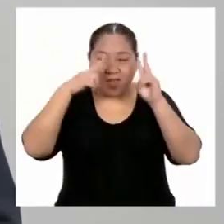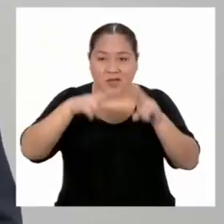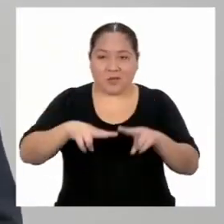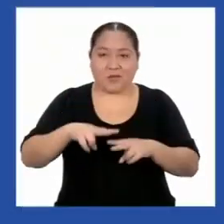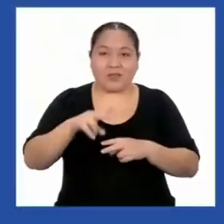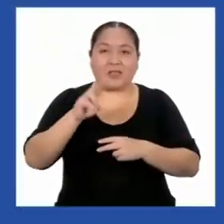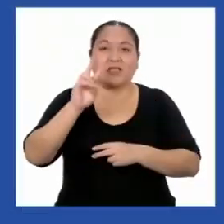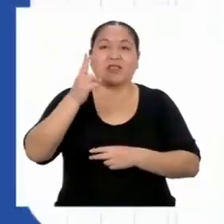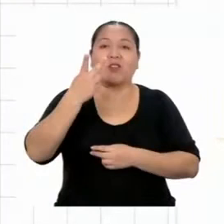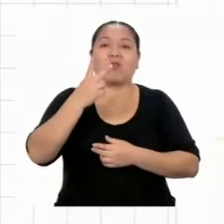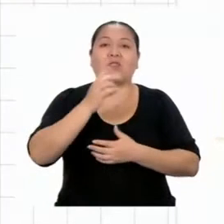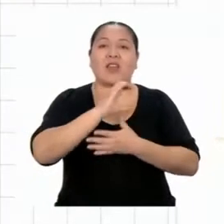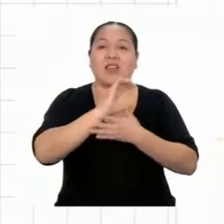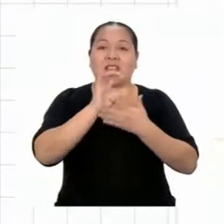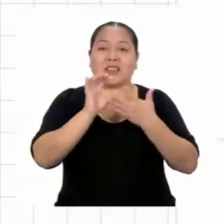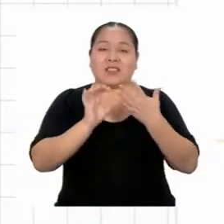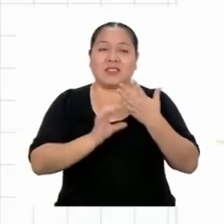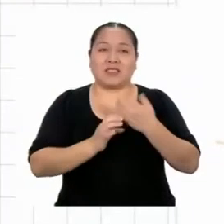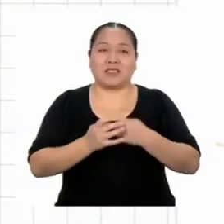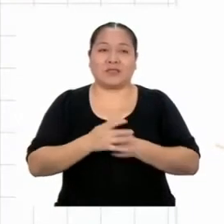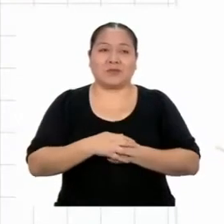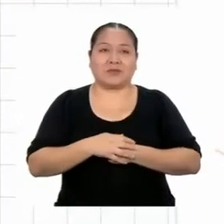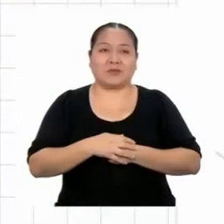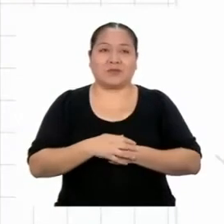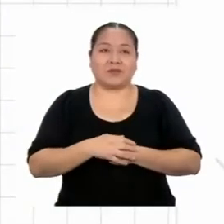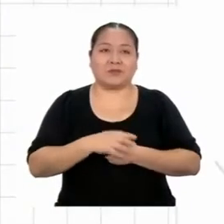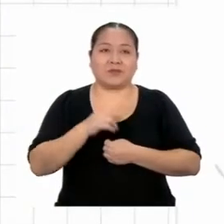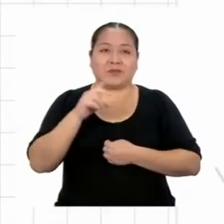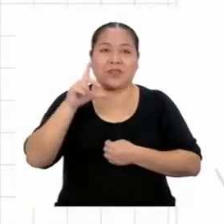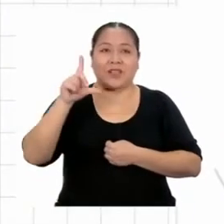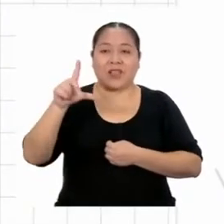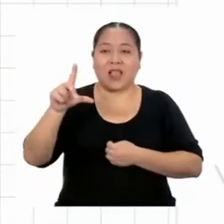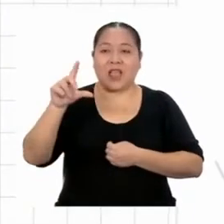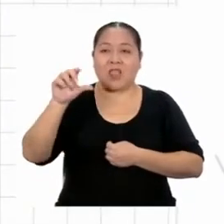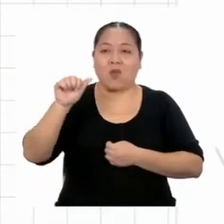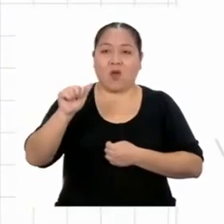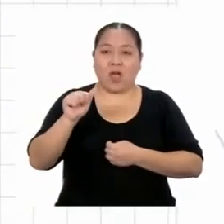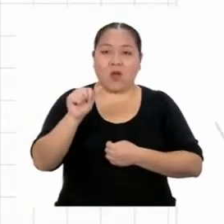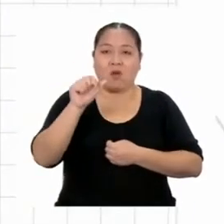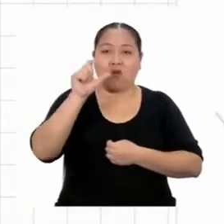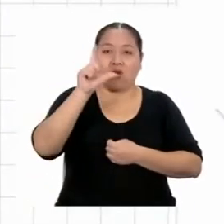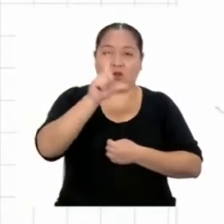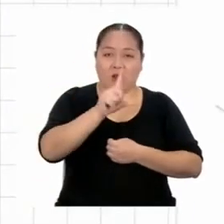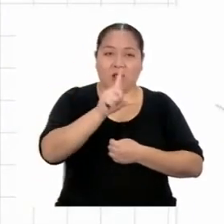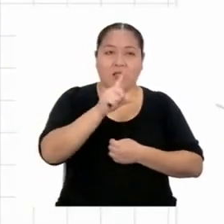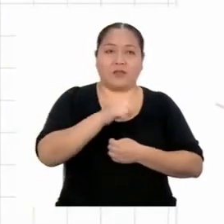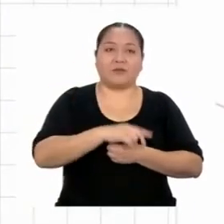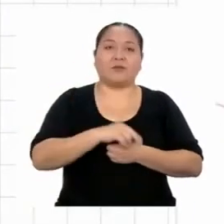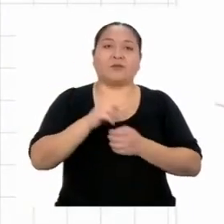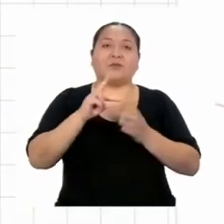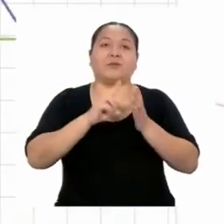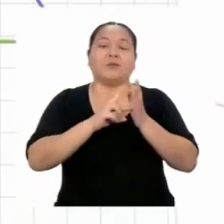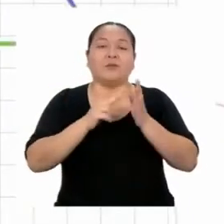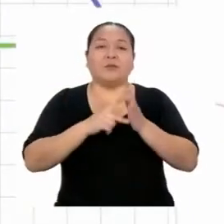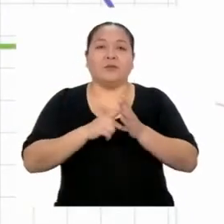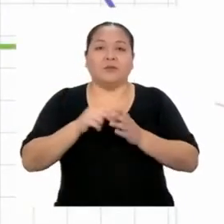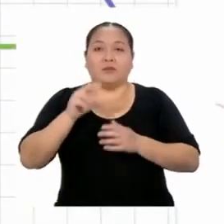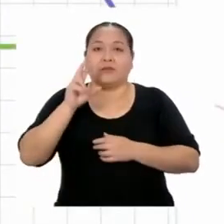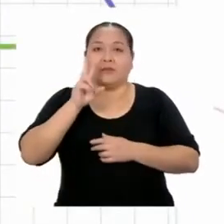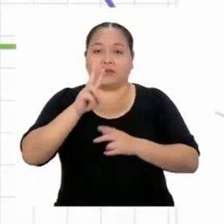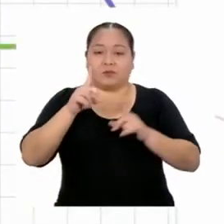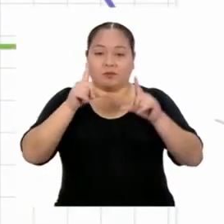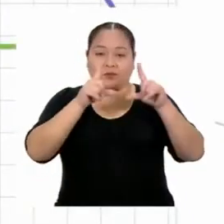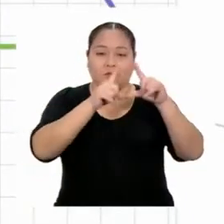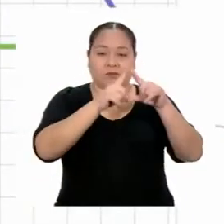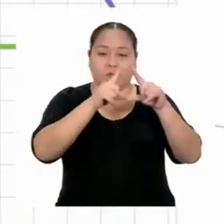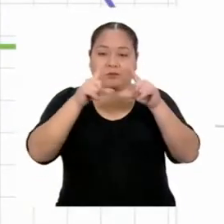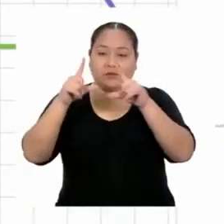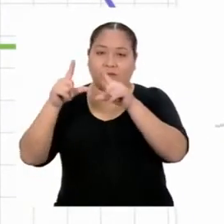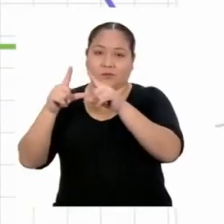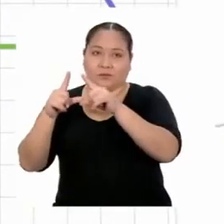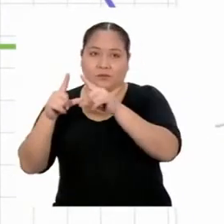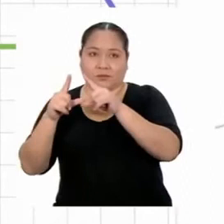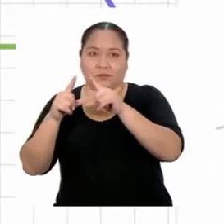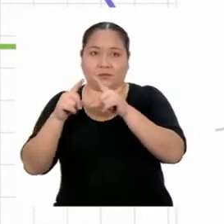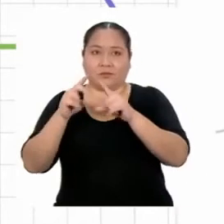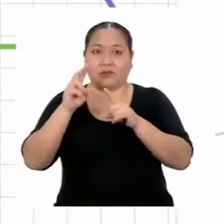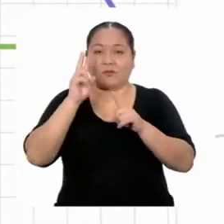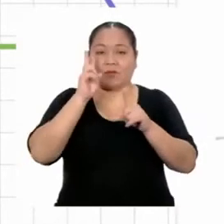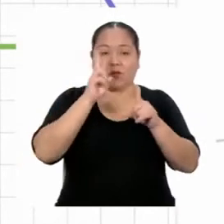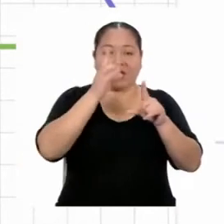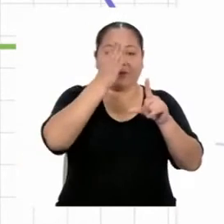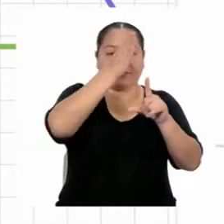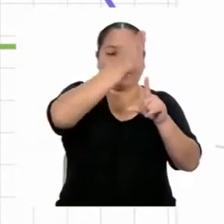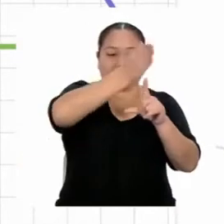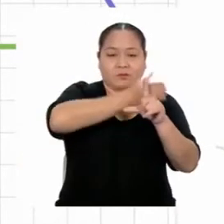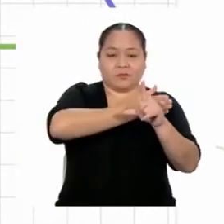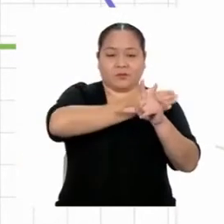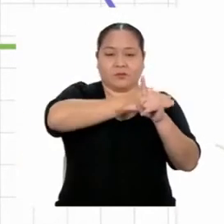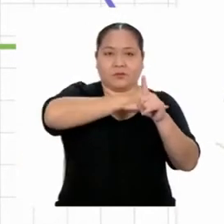segundo criterio. El criterio lado-ángulo-lado indica que dos triángulos son semejantes si tienen dos